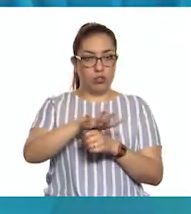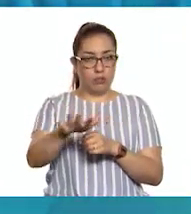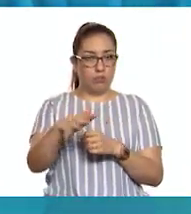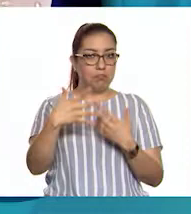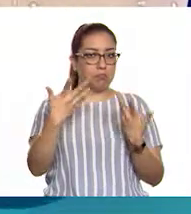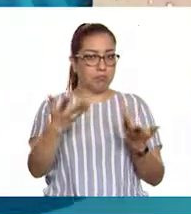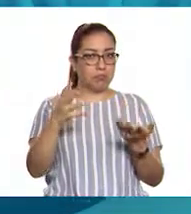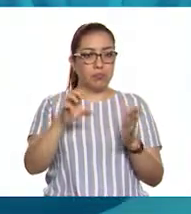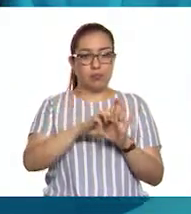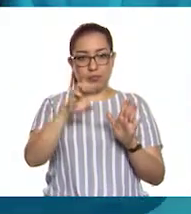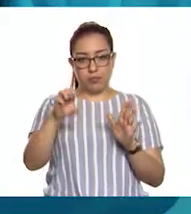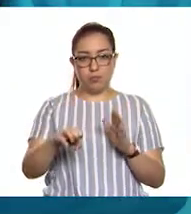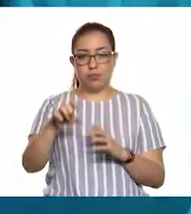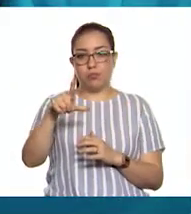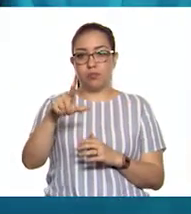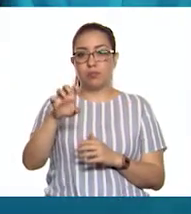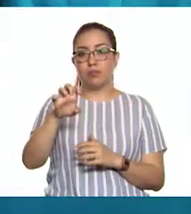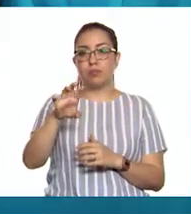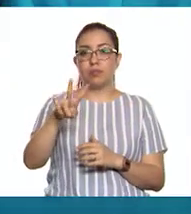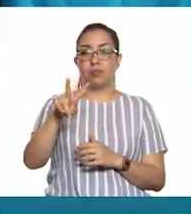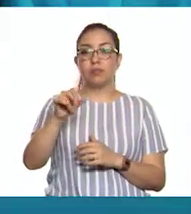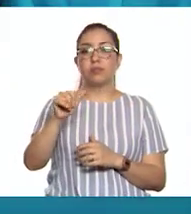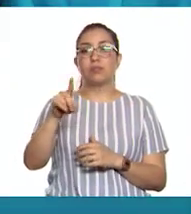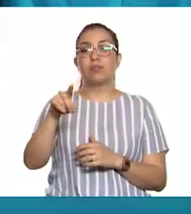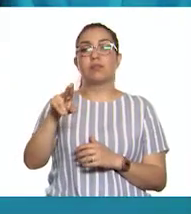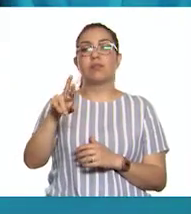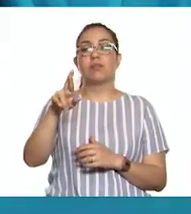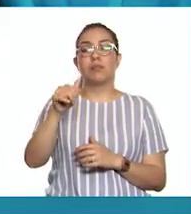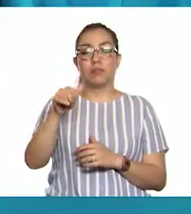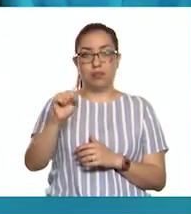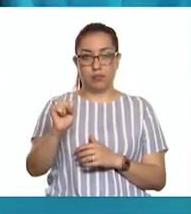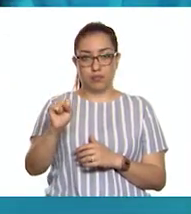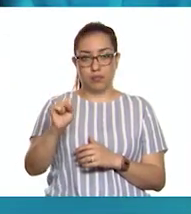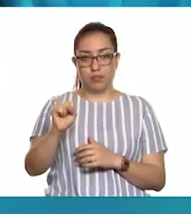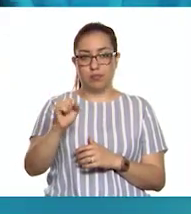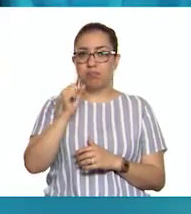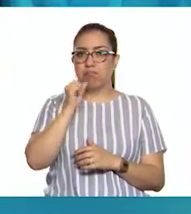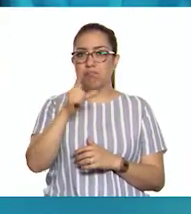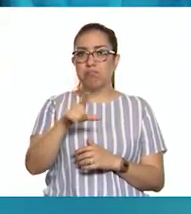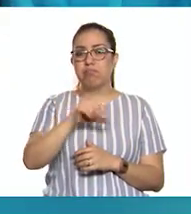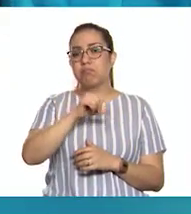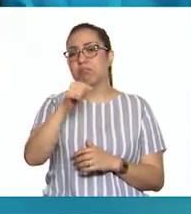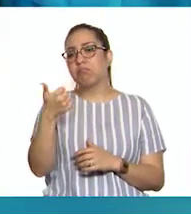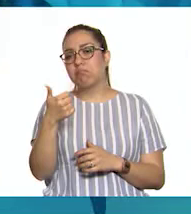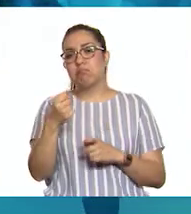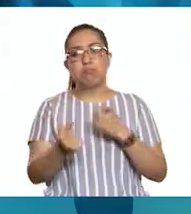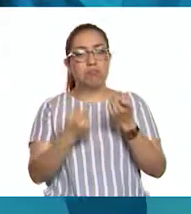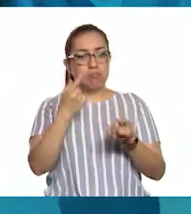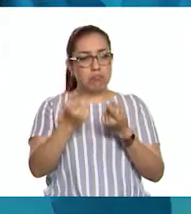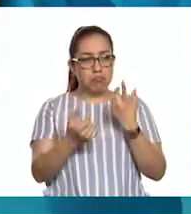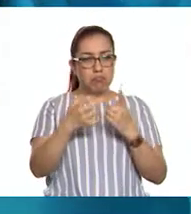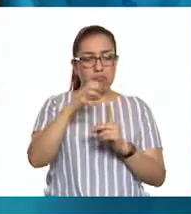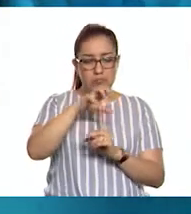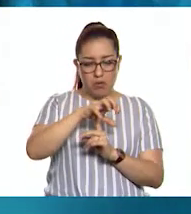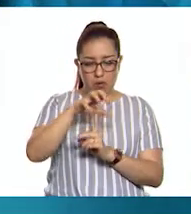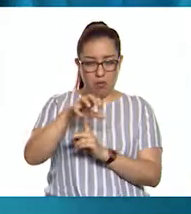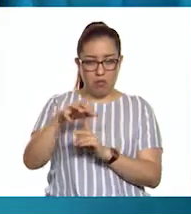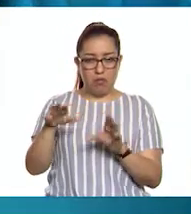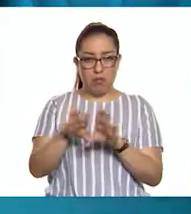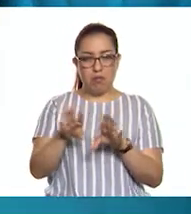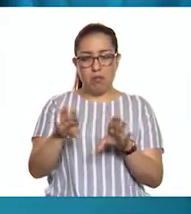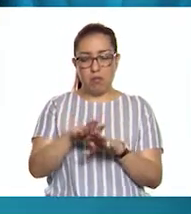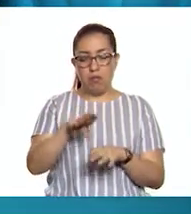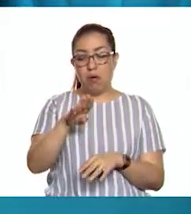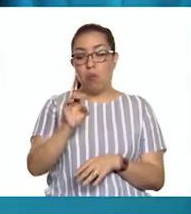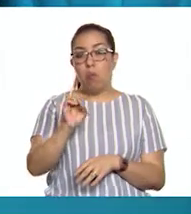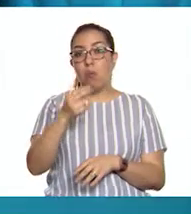las levaduras. ¡Guau! Bien. Y los mohs, de los cuales se estima pueden existir en el